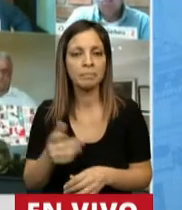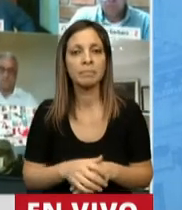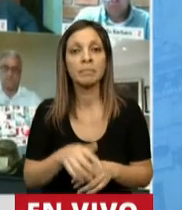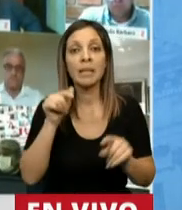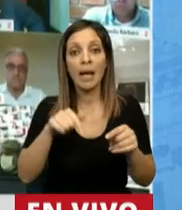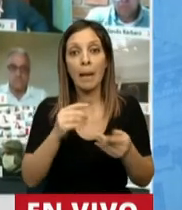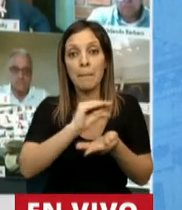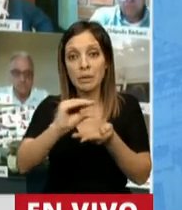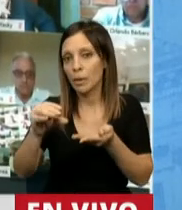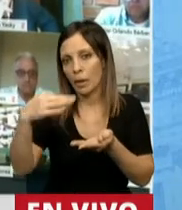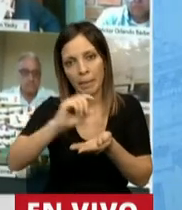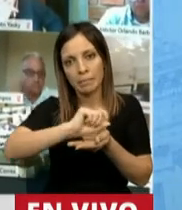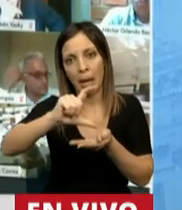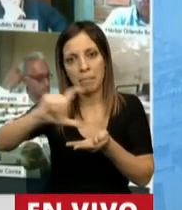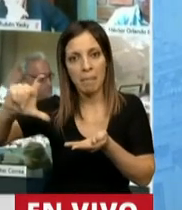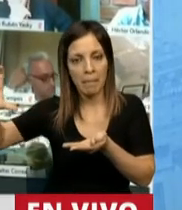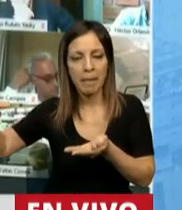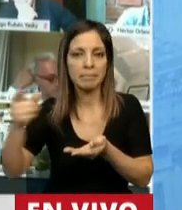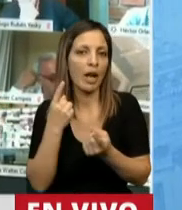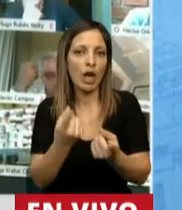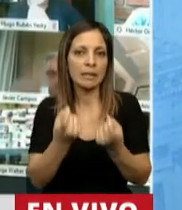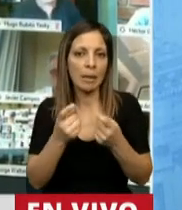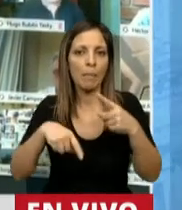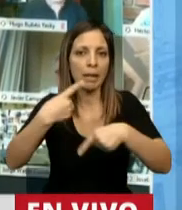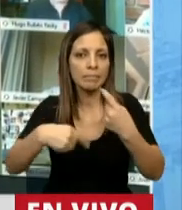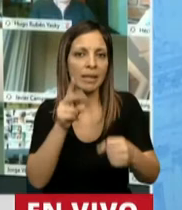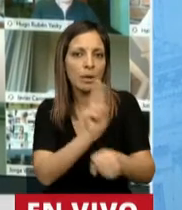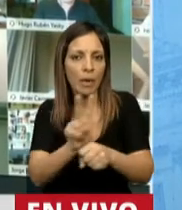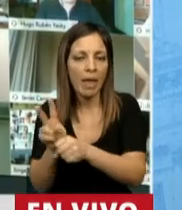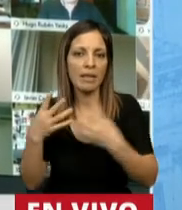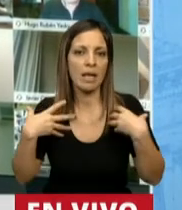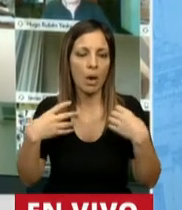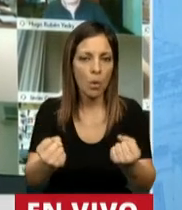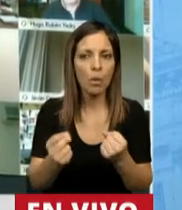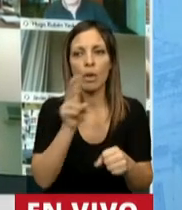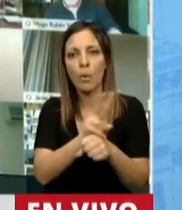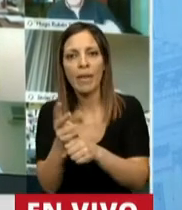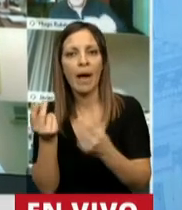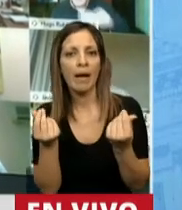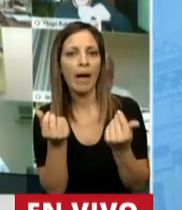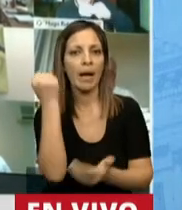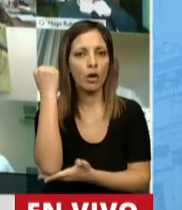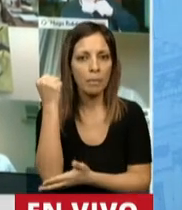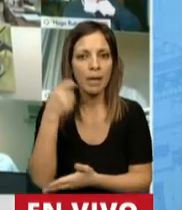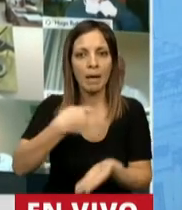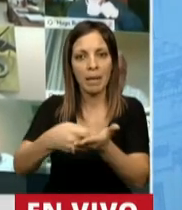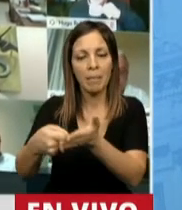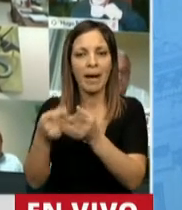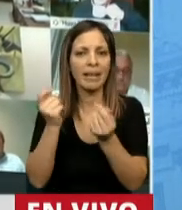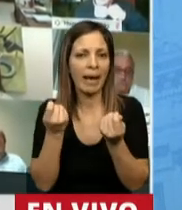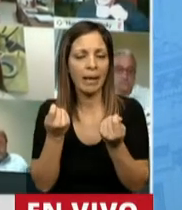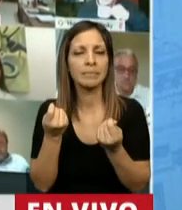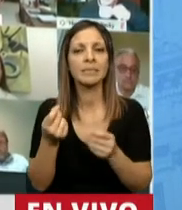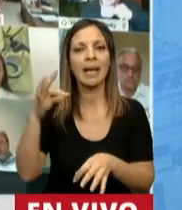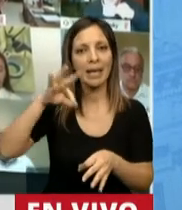presupuestaria, que es necesaria, necesaria para seguir cuidando la salud, seguir cuidando la economía, para pagar el IFE, que beneficia